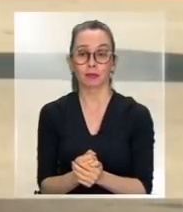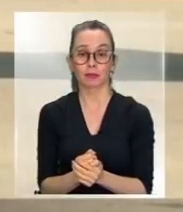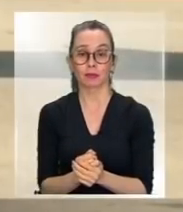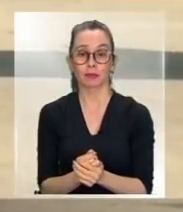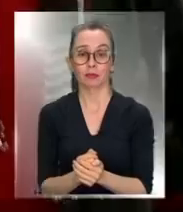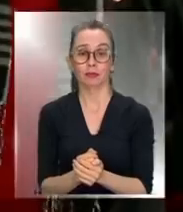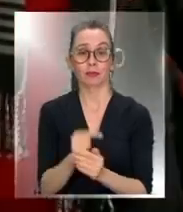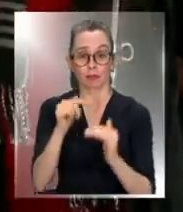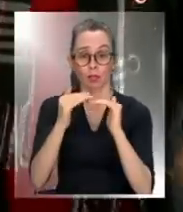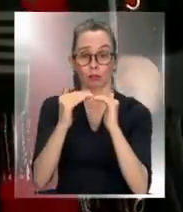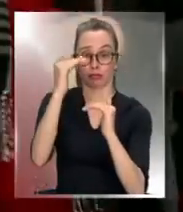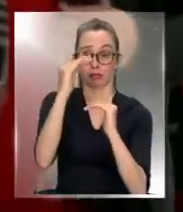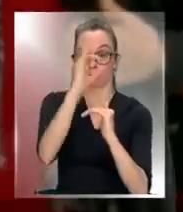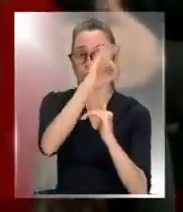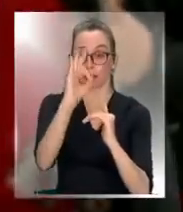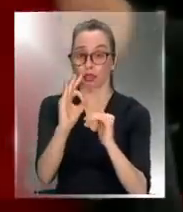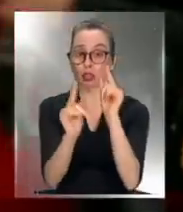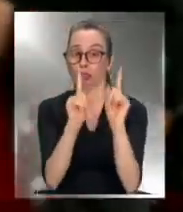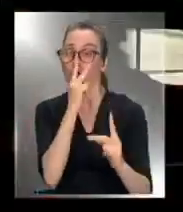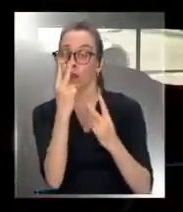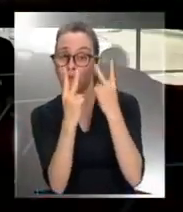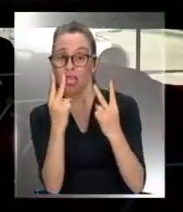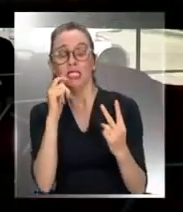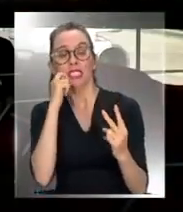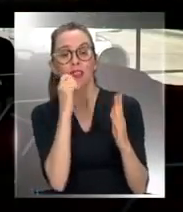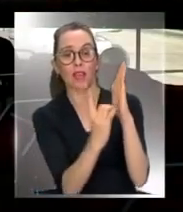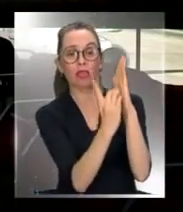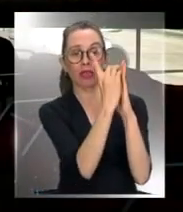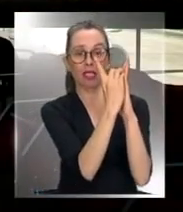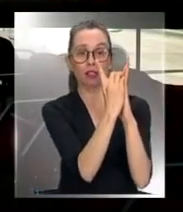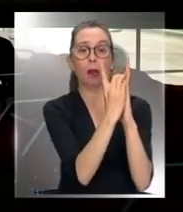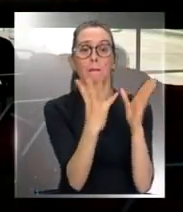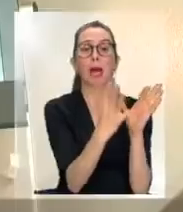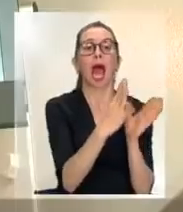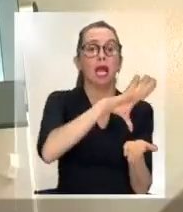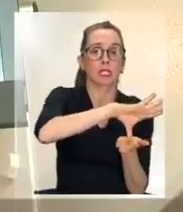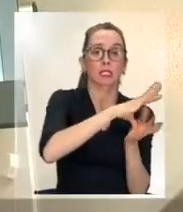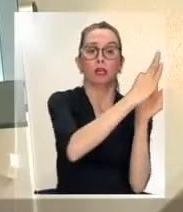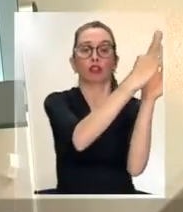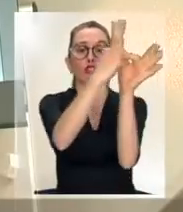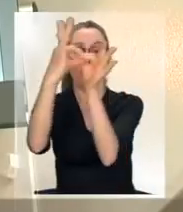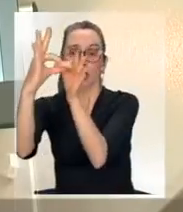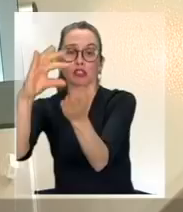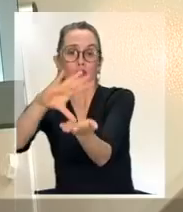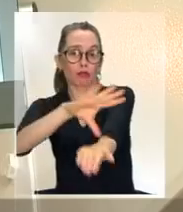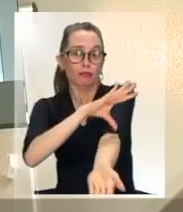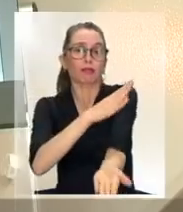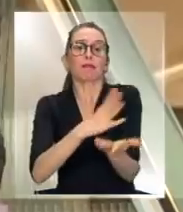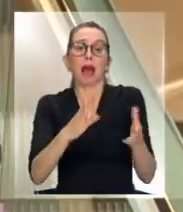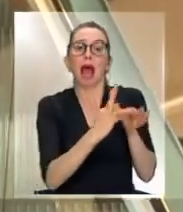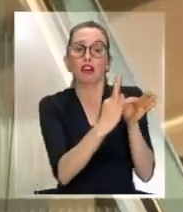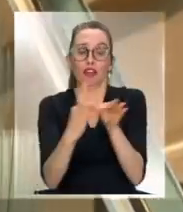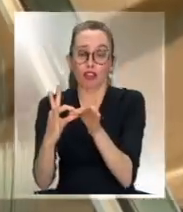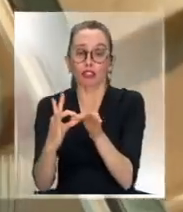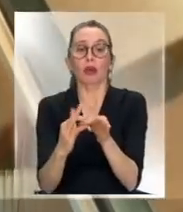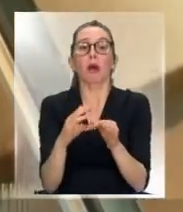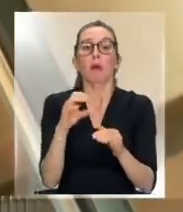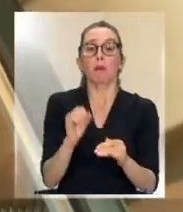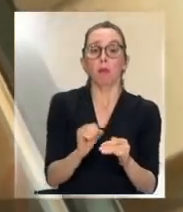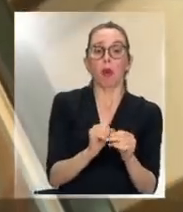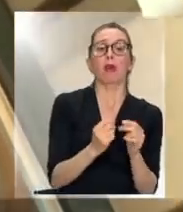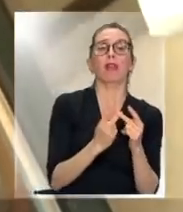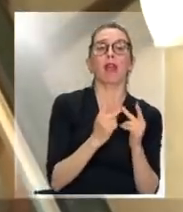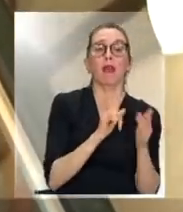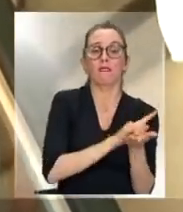Un crecimiento que para algunos es señal de desarrollo, de mejor conectividad y de mayores posibilidades de transportarse de un lugar a otro en menos